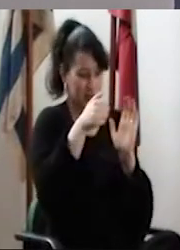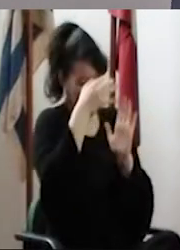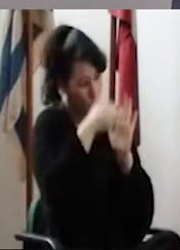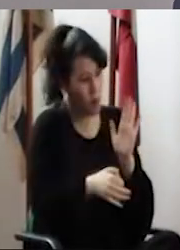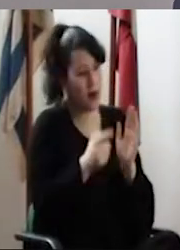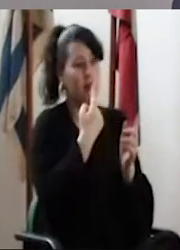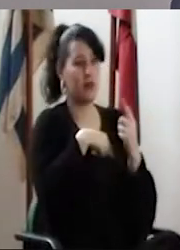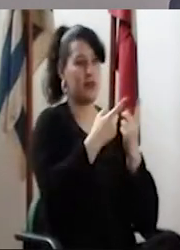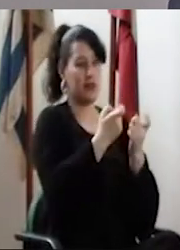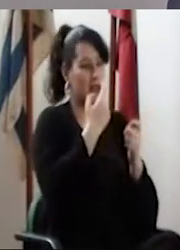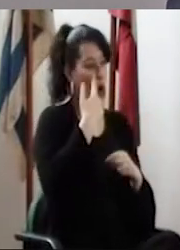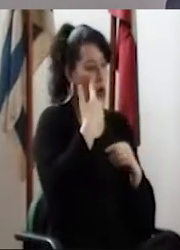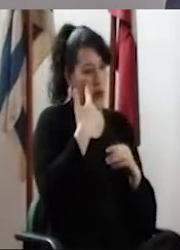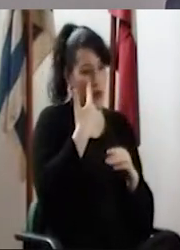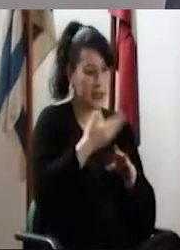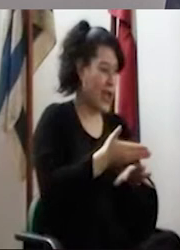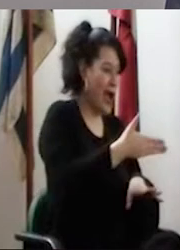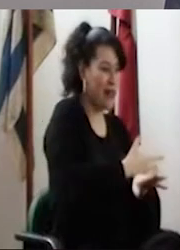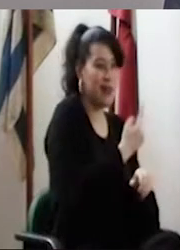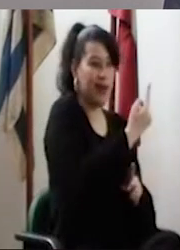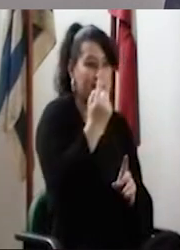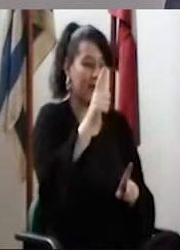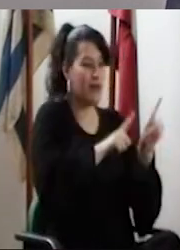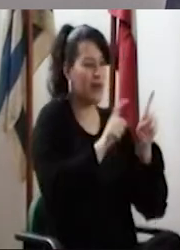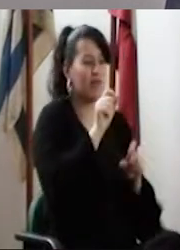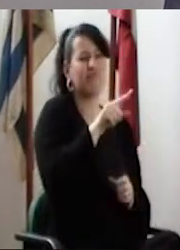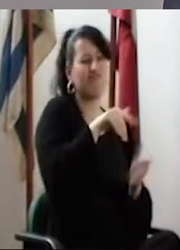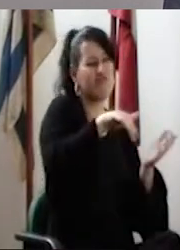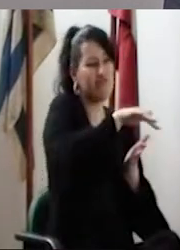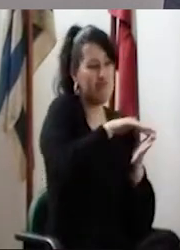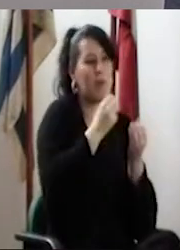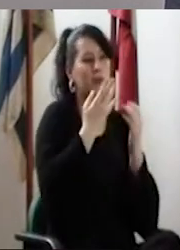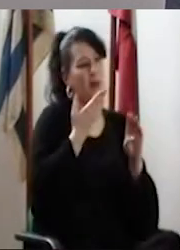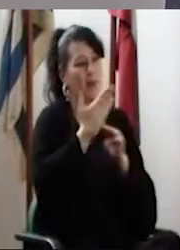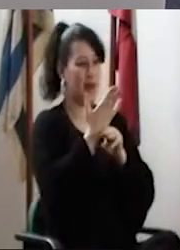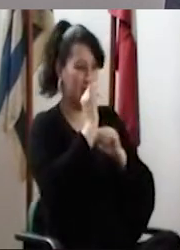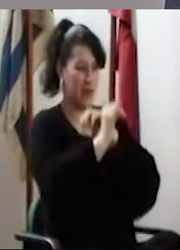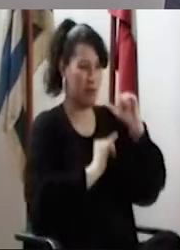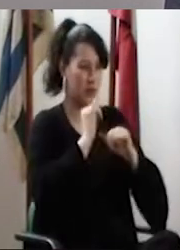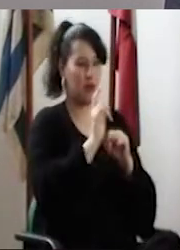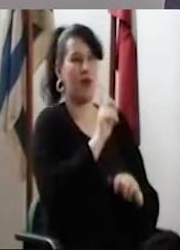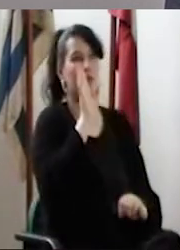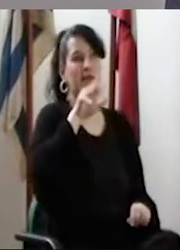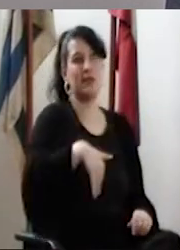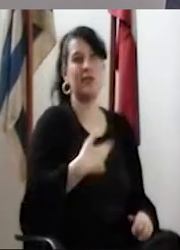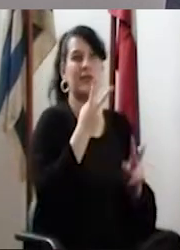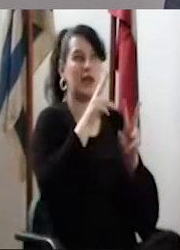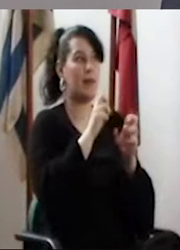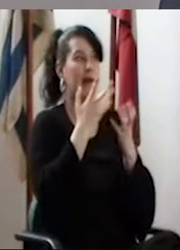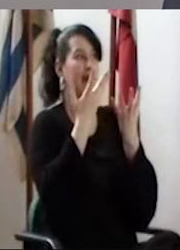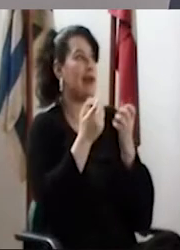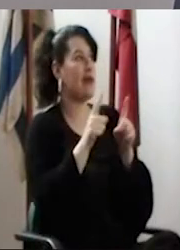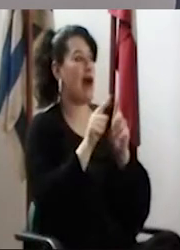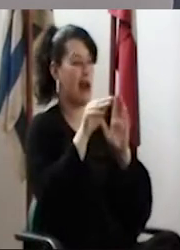impracticables. Entonces, necesitas conocer la realidad en cada servicio y por eso es que se pidió esa información, no